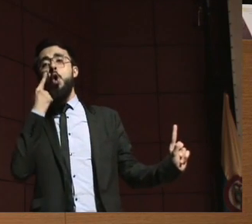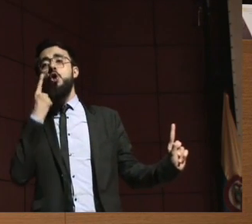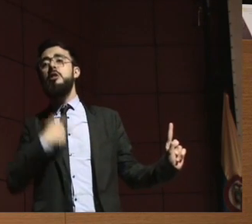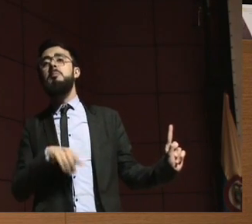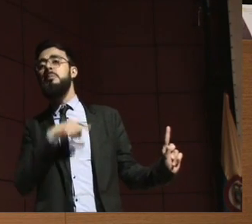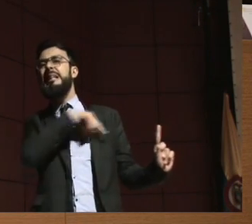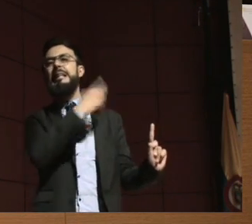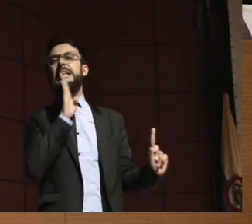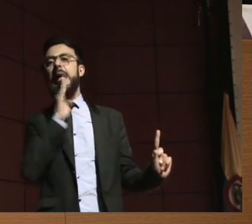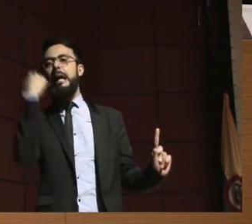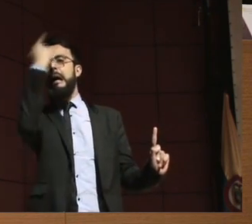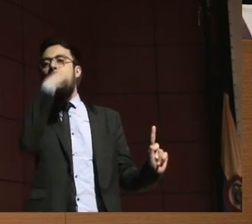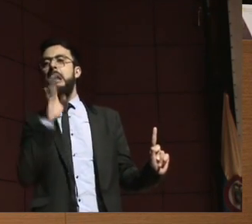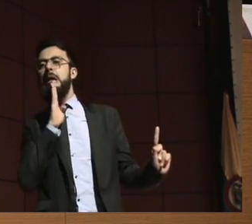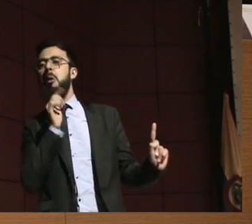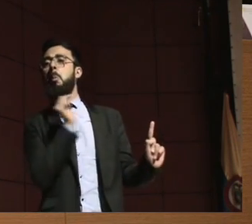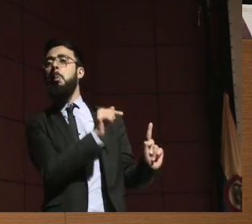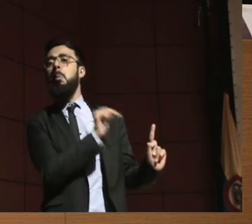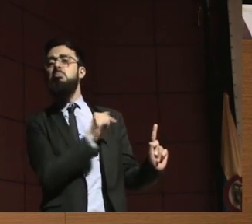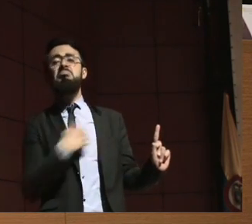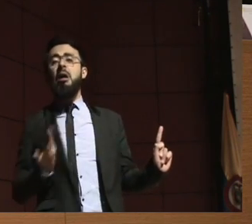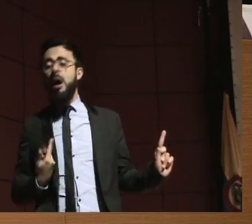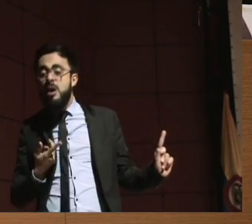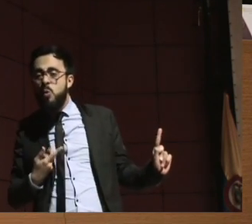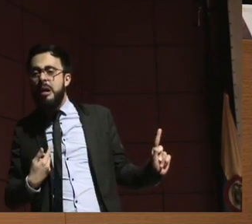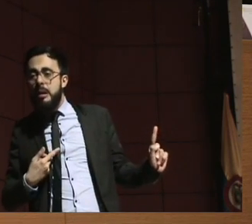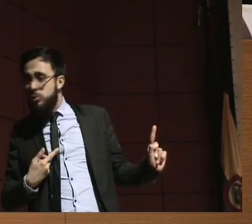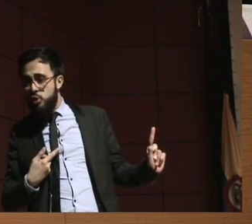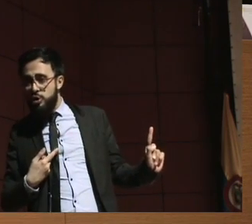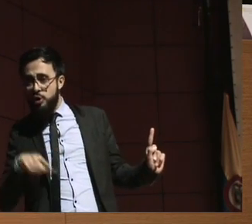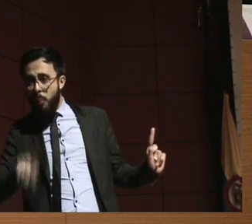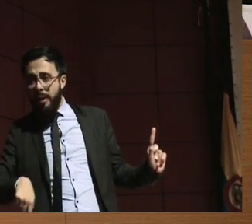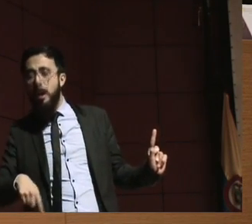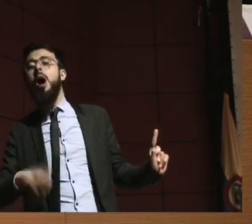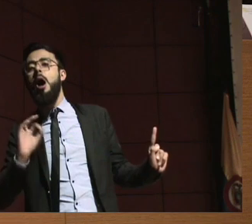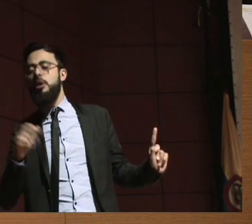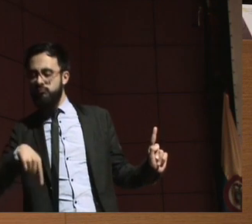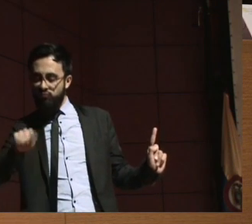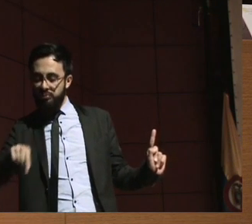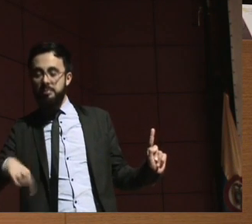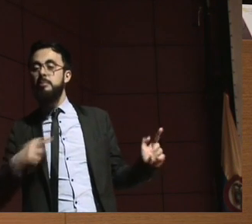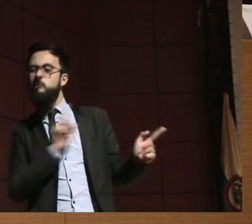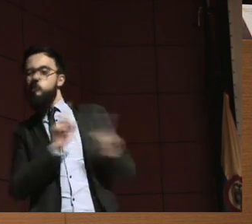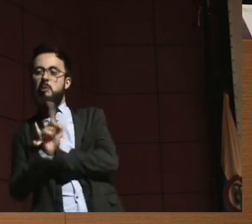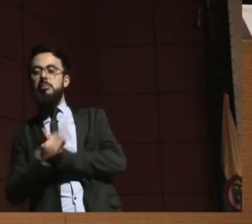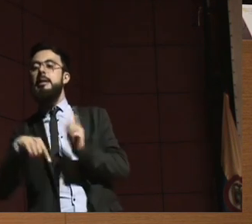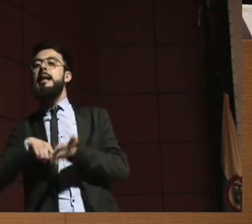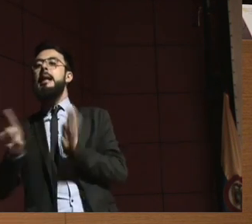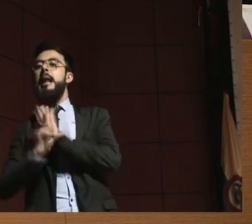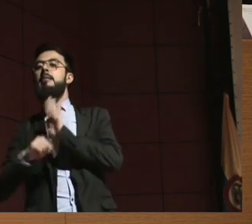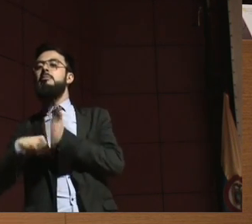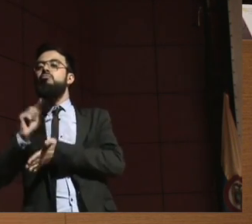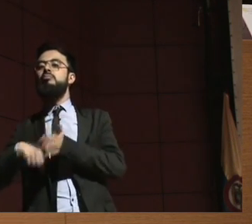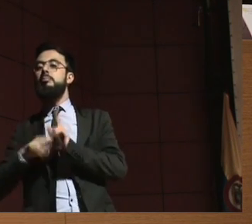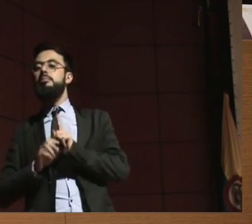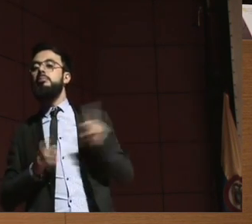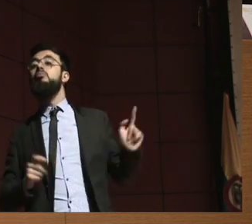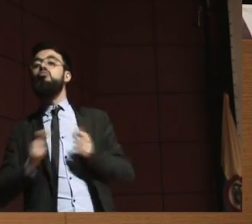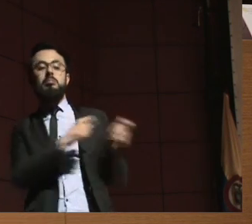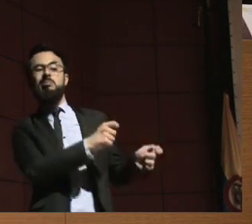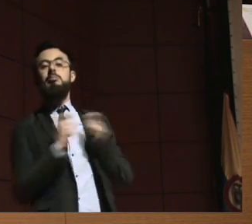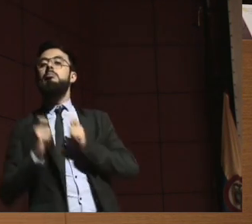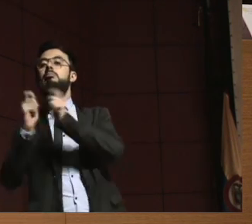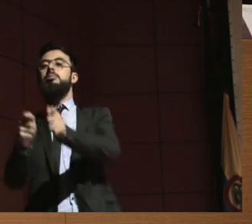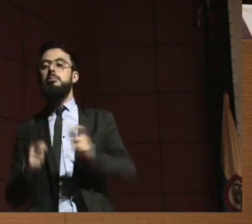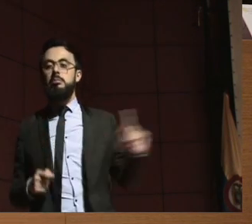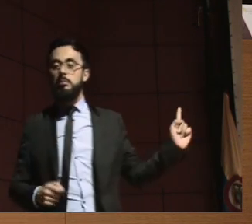Y mucho menos se tomó el esfuerzo de explicar qué es la interdicción. Que algo que en país,